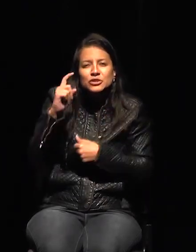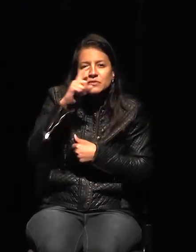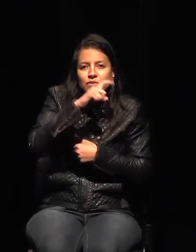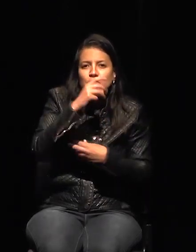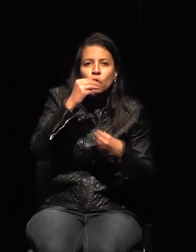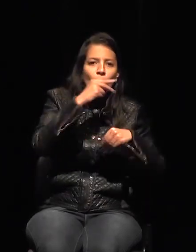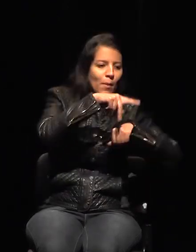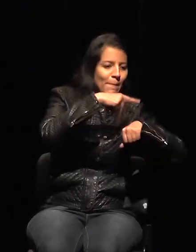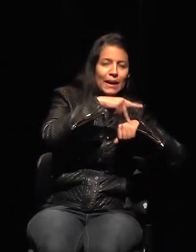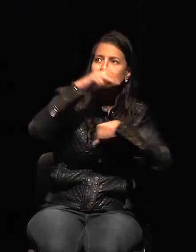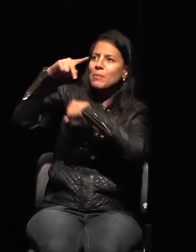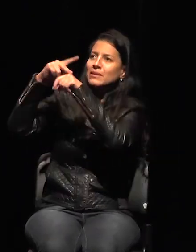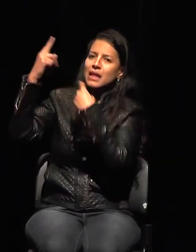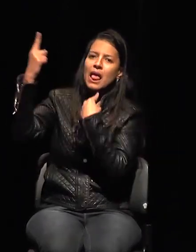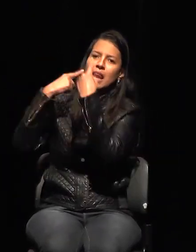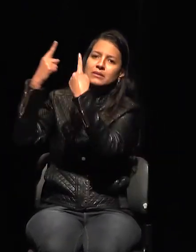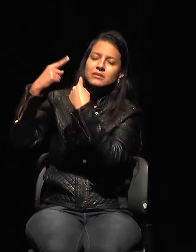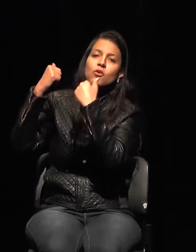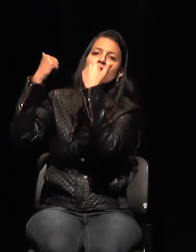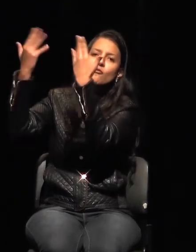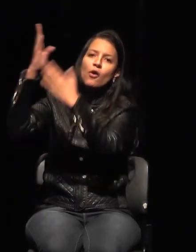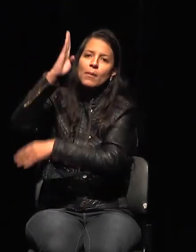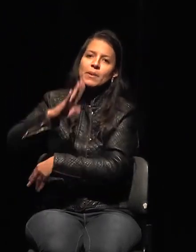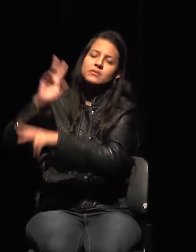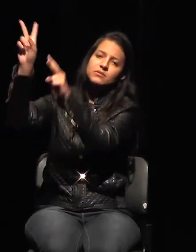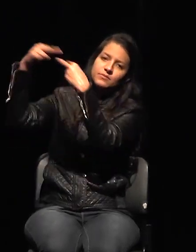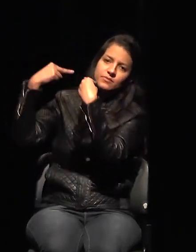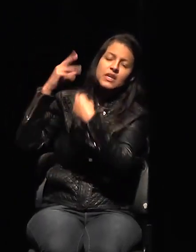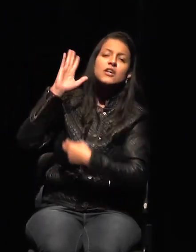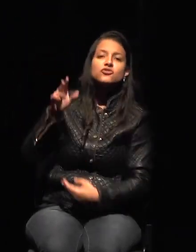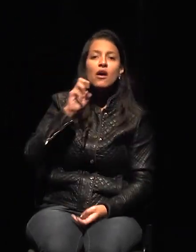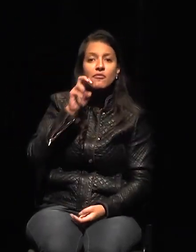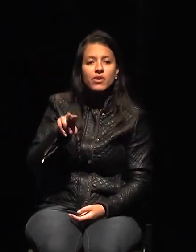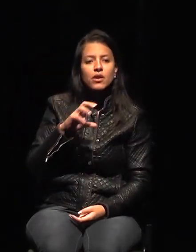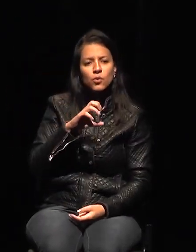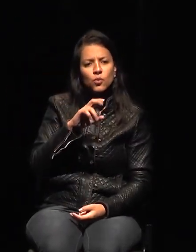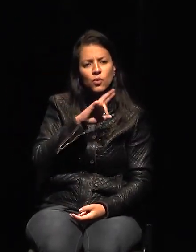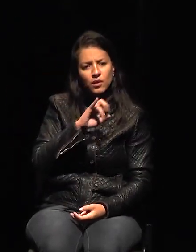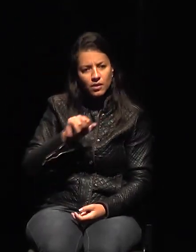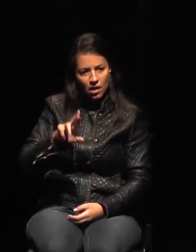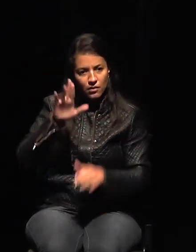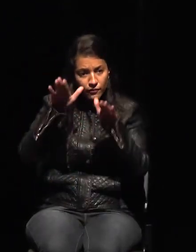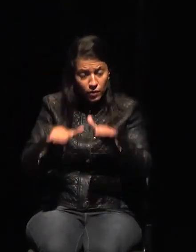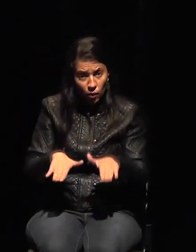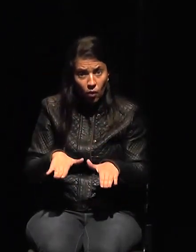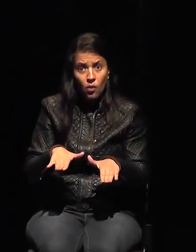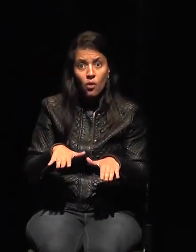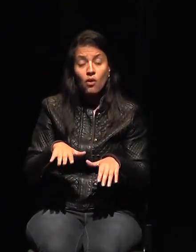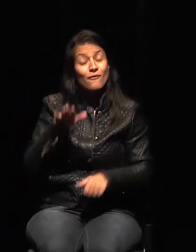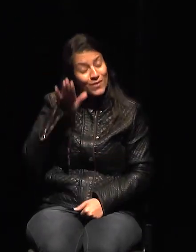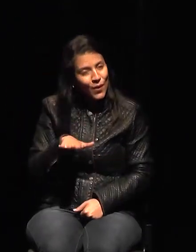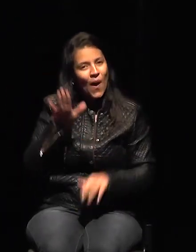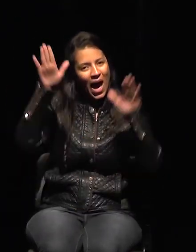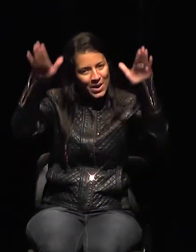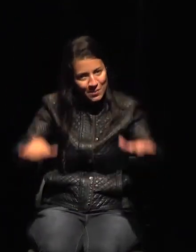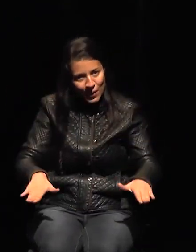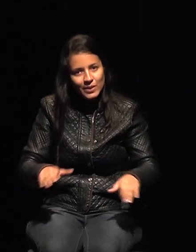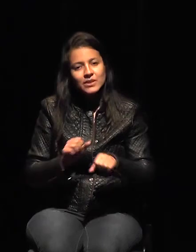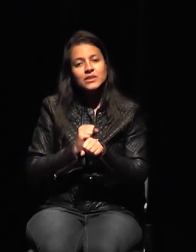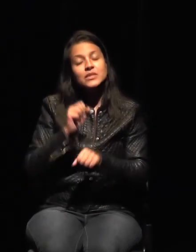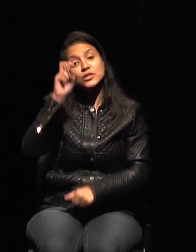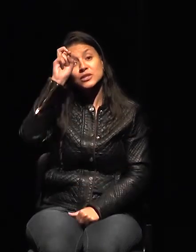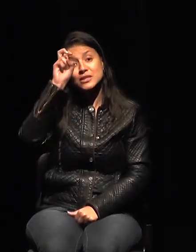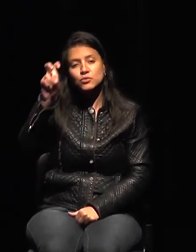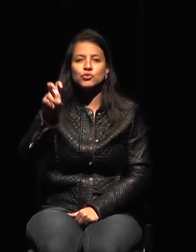tuve una carga que estuvo cinco días en el aeropuerto porque la persona que